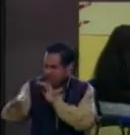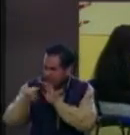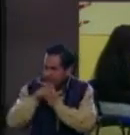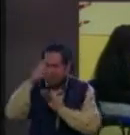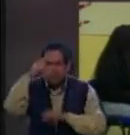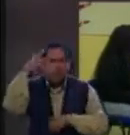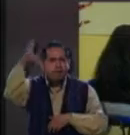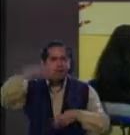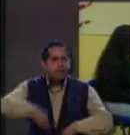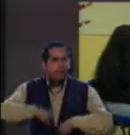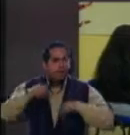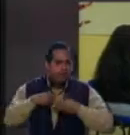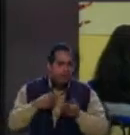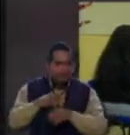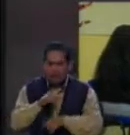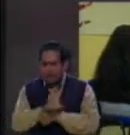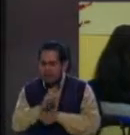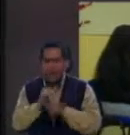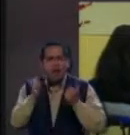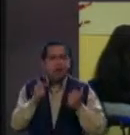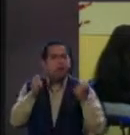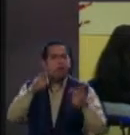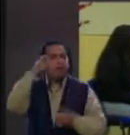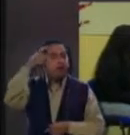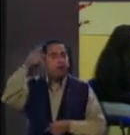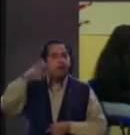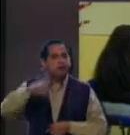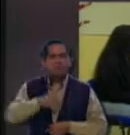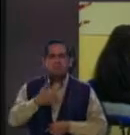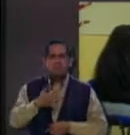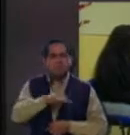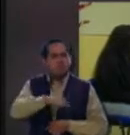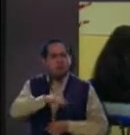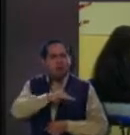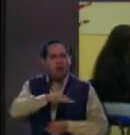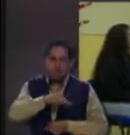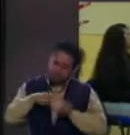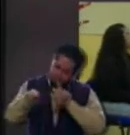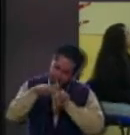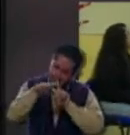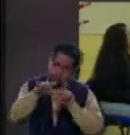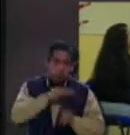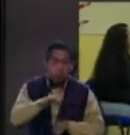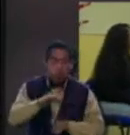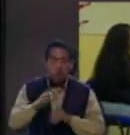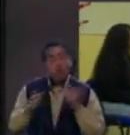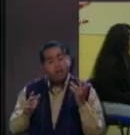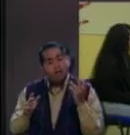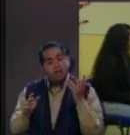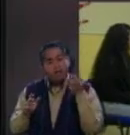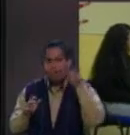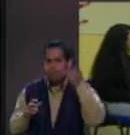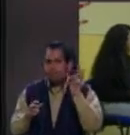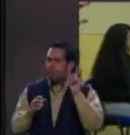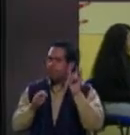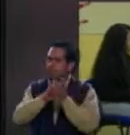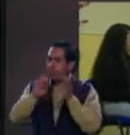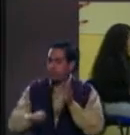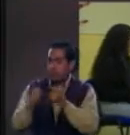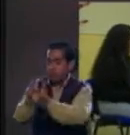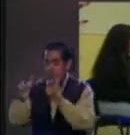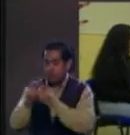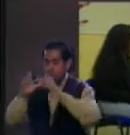y a enfrentar la vida y decir, pues sí, sí se puede, ¿no? Bueno, sin embargo, yo también creo que la otra parte de no estar